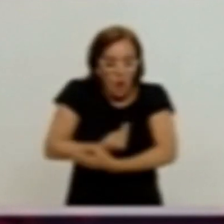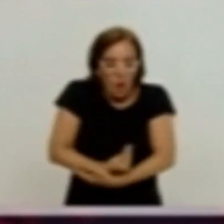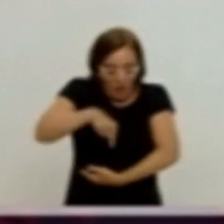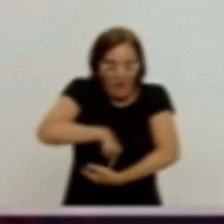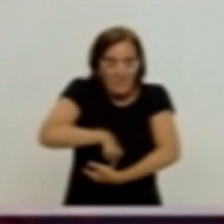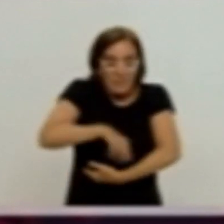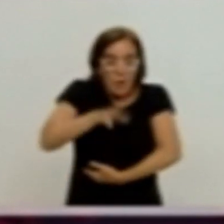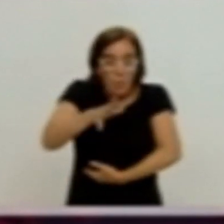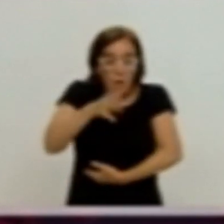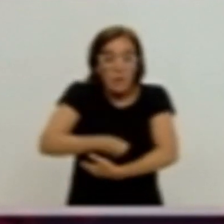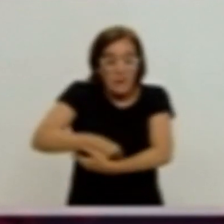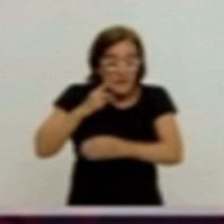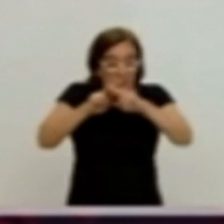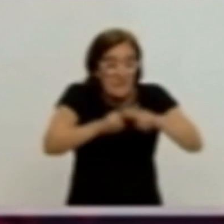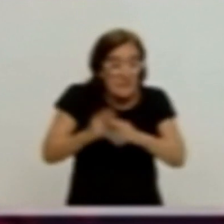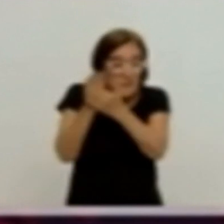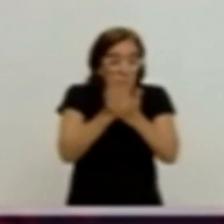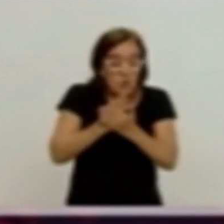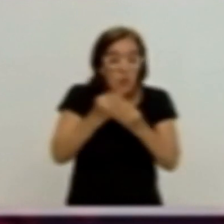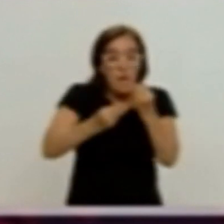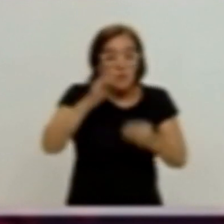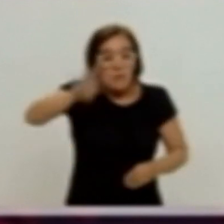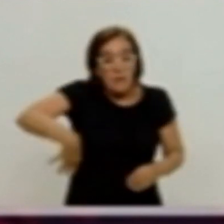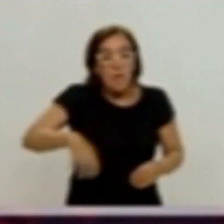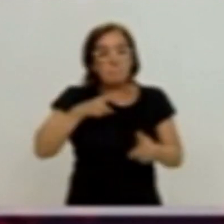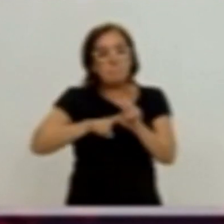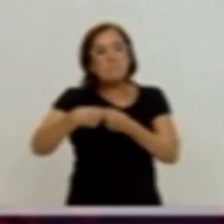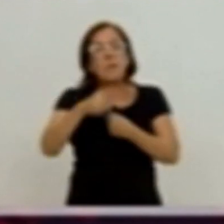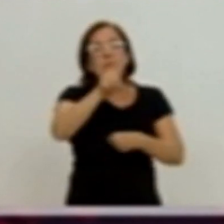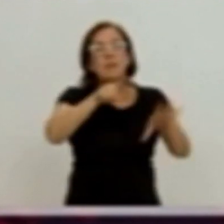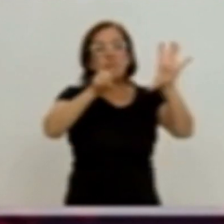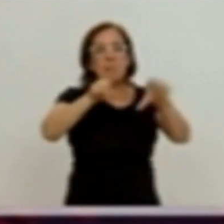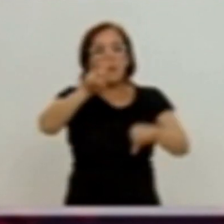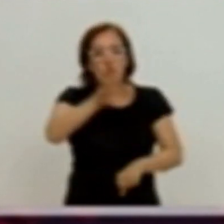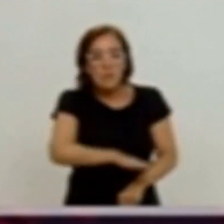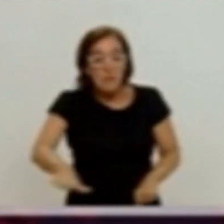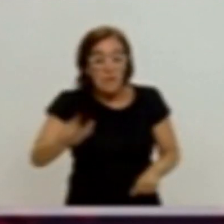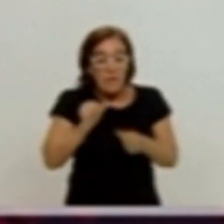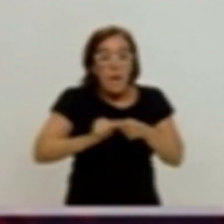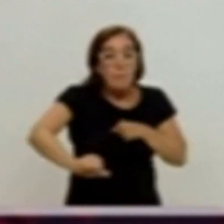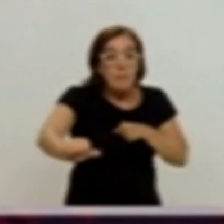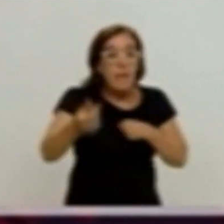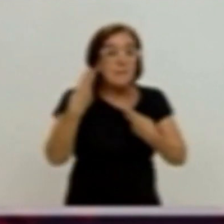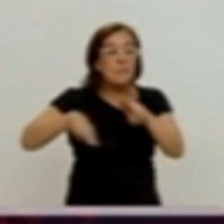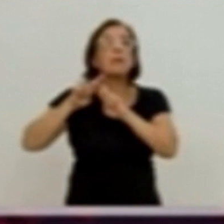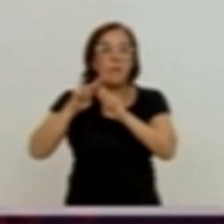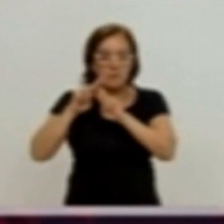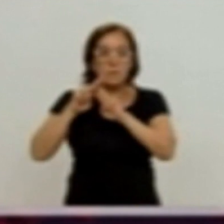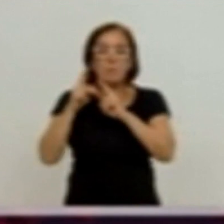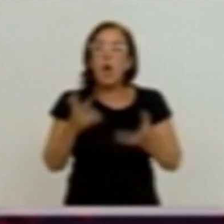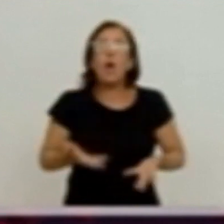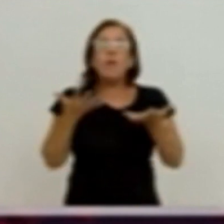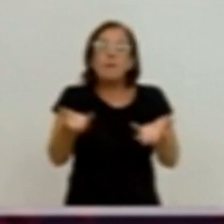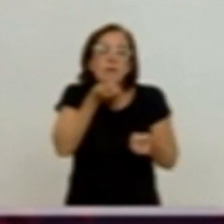durante el embarazo. En el estudio que se ha hecho en Cataluña han participado 162 niños. A partir de ahora, la Generalitat va a